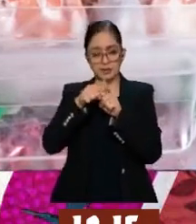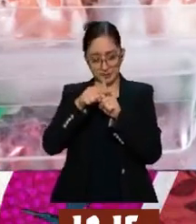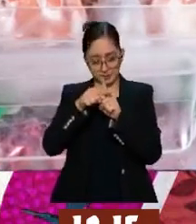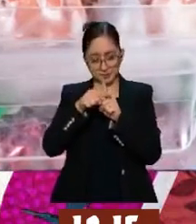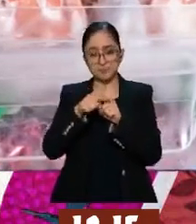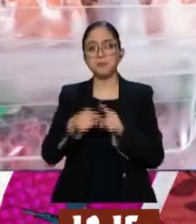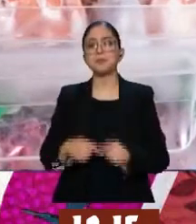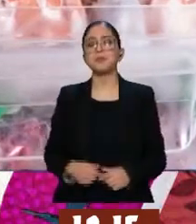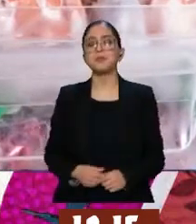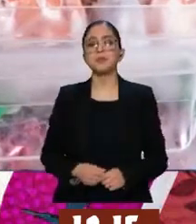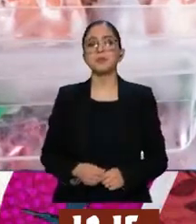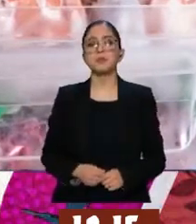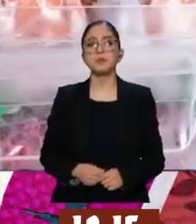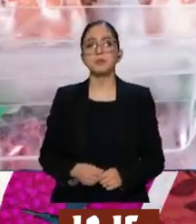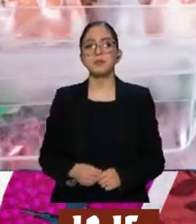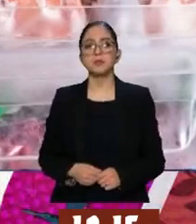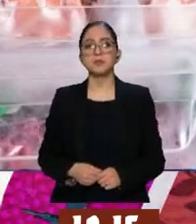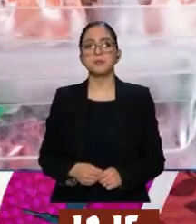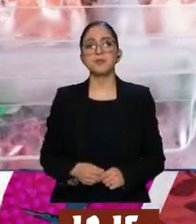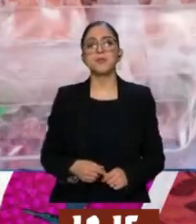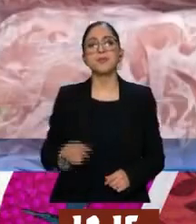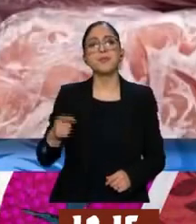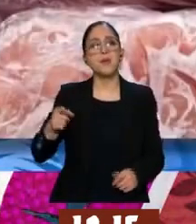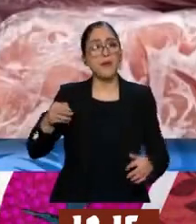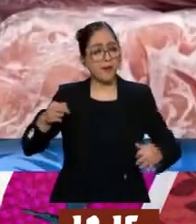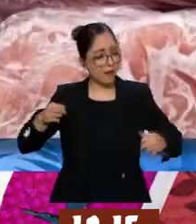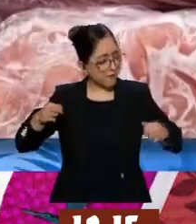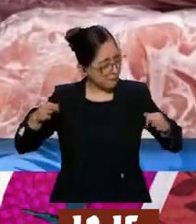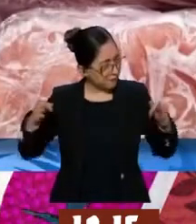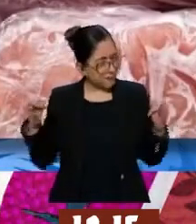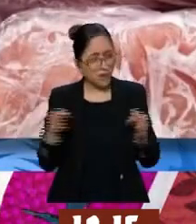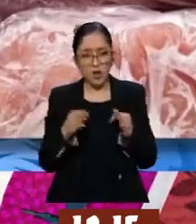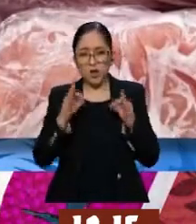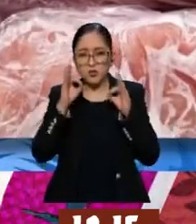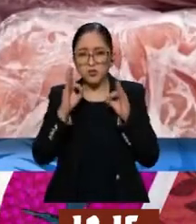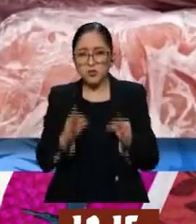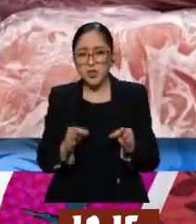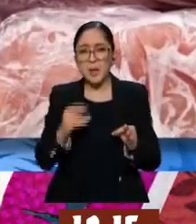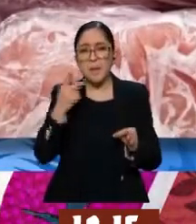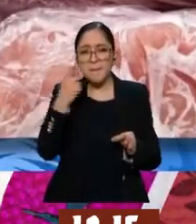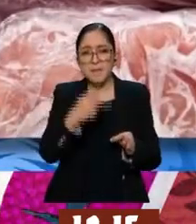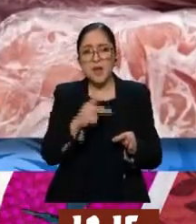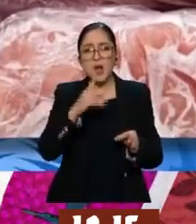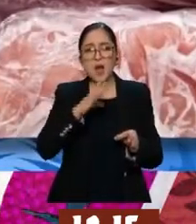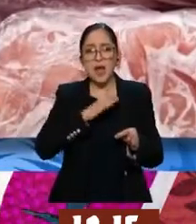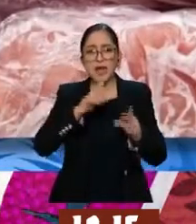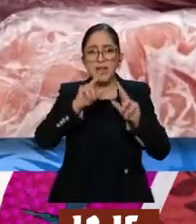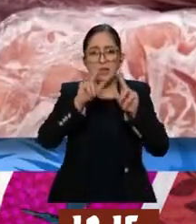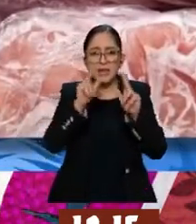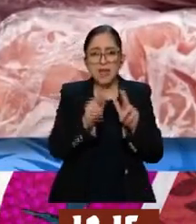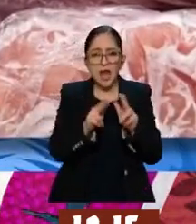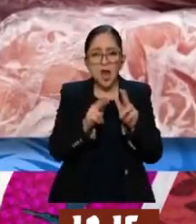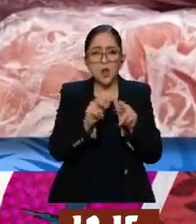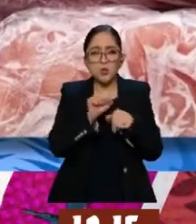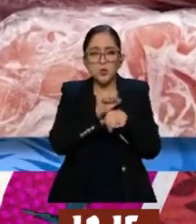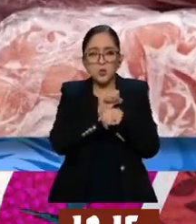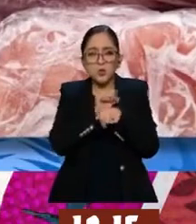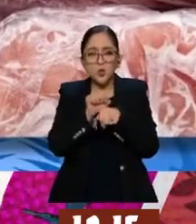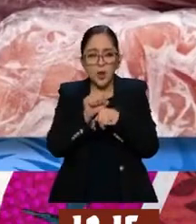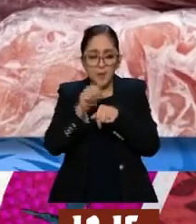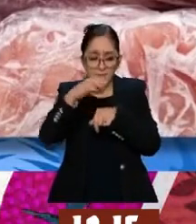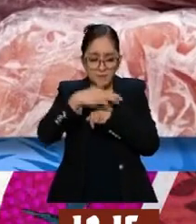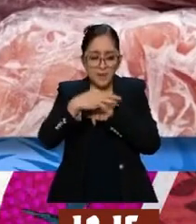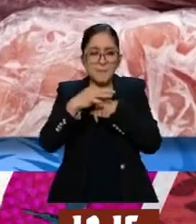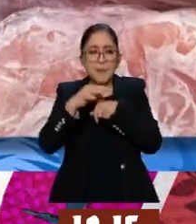este, se usan temperaturas muy, muy bajas, pero para crear cristales pequeños, que los hierros no sean muy grandes, que no rompan las